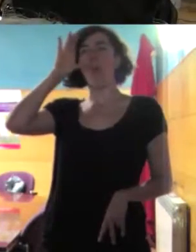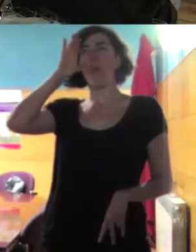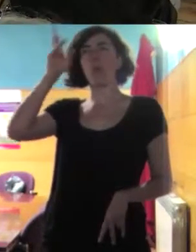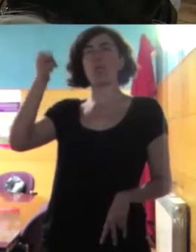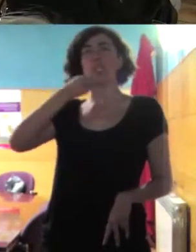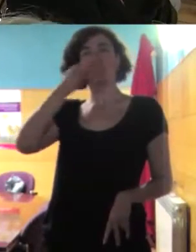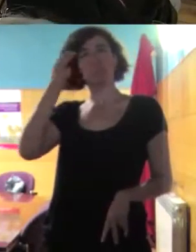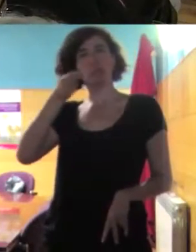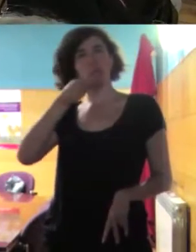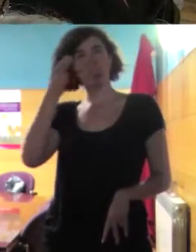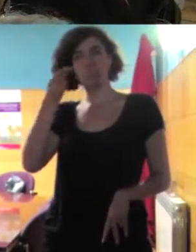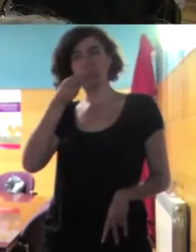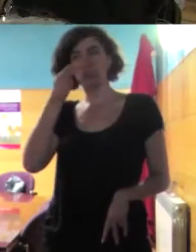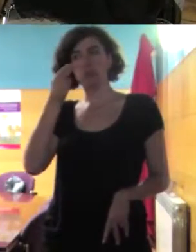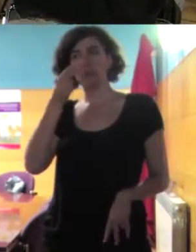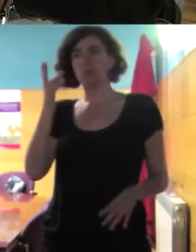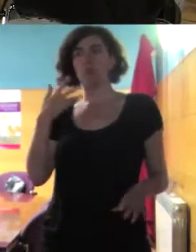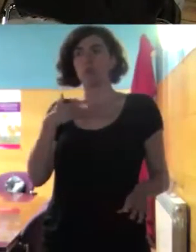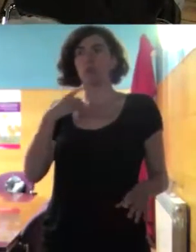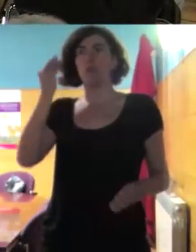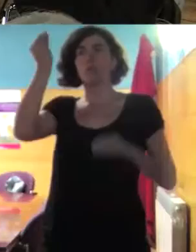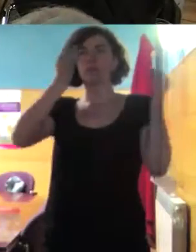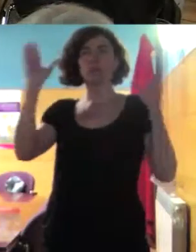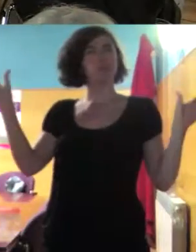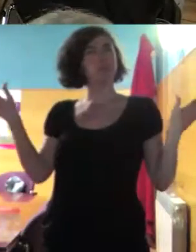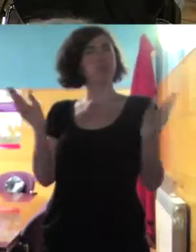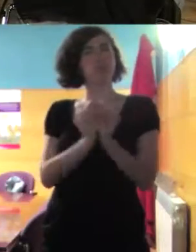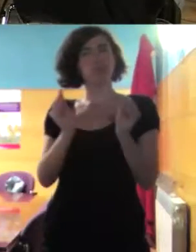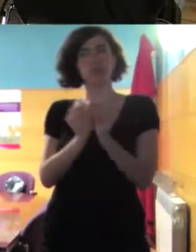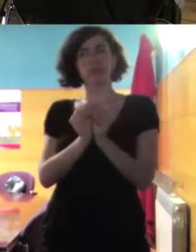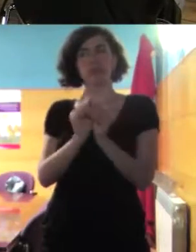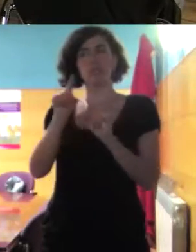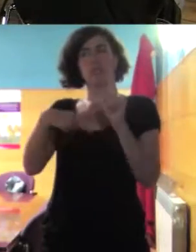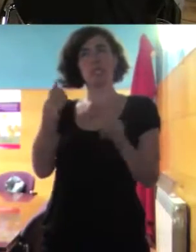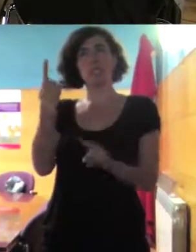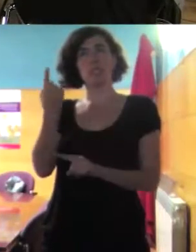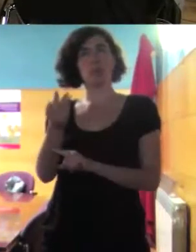bueno simplemente una breve reflexión y a continuación una pregunta